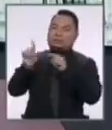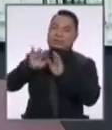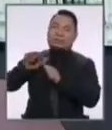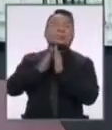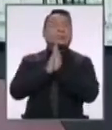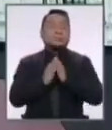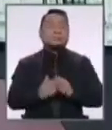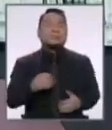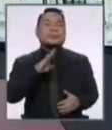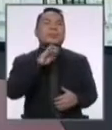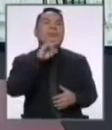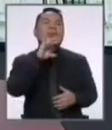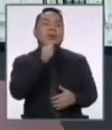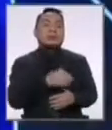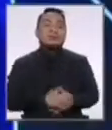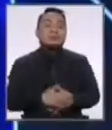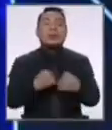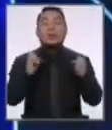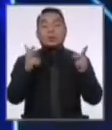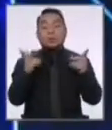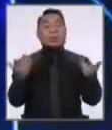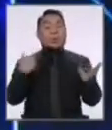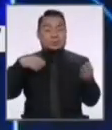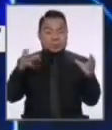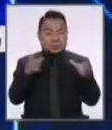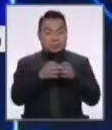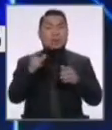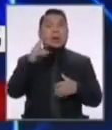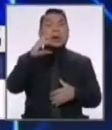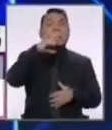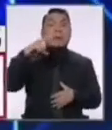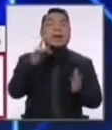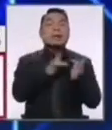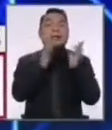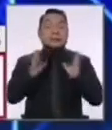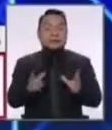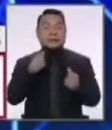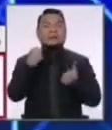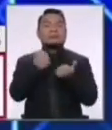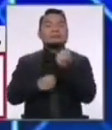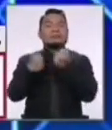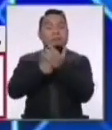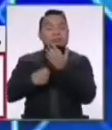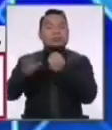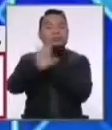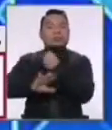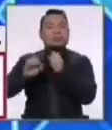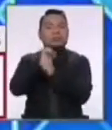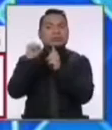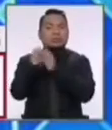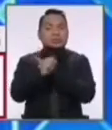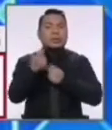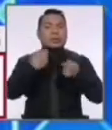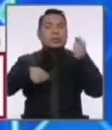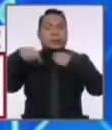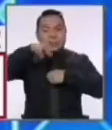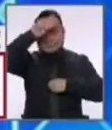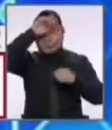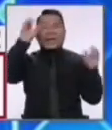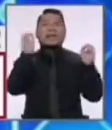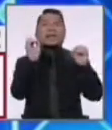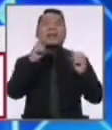Bengolea. Llegó el momento entonces de hablar de Autina. Somos un partido social cristiano y defendemos la economía social del mercado que no se ha aplicado en el Perú. ¿Qué significa?